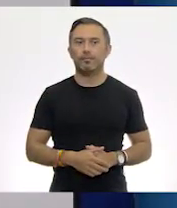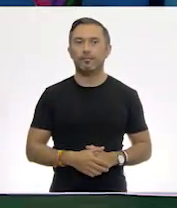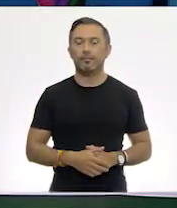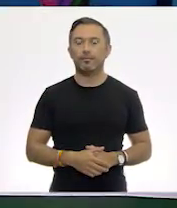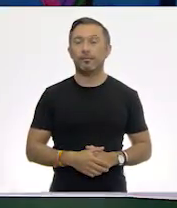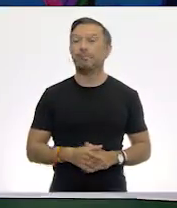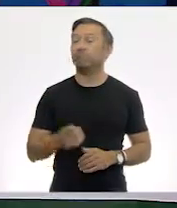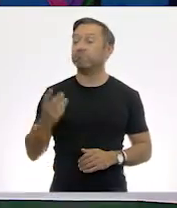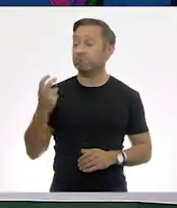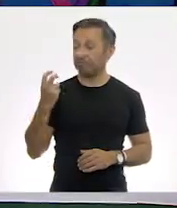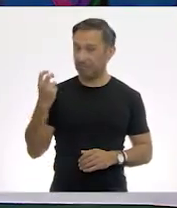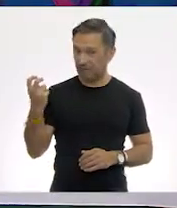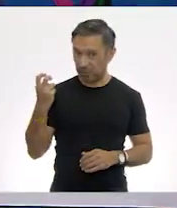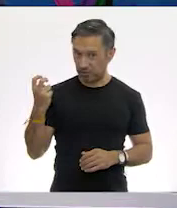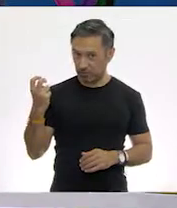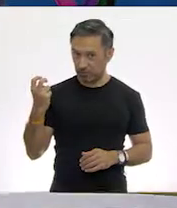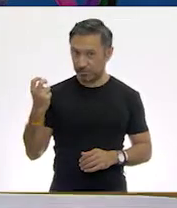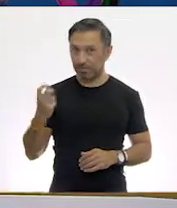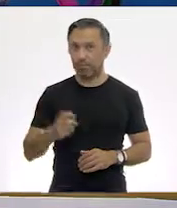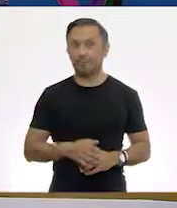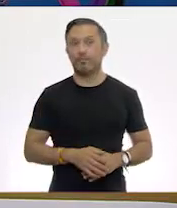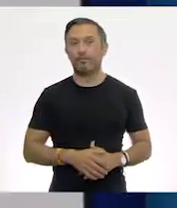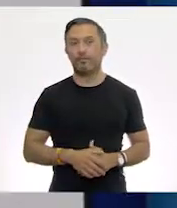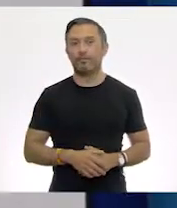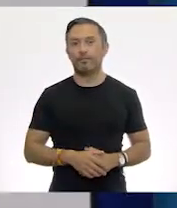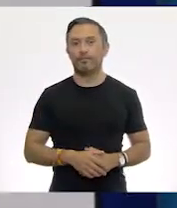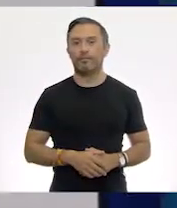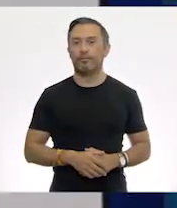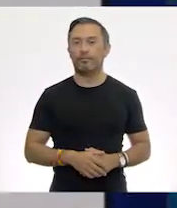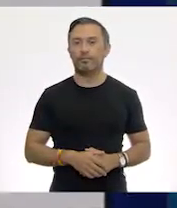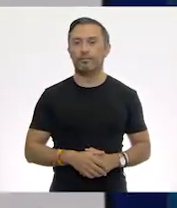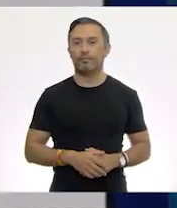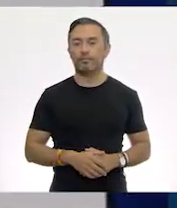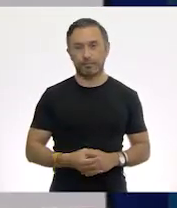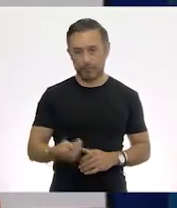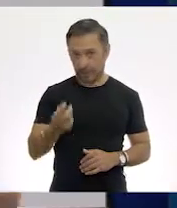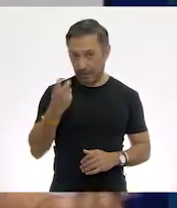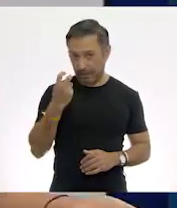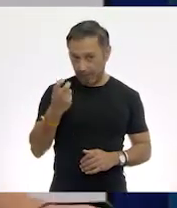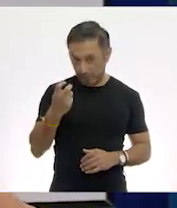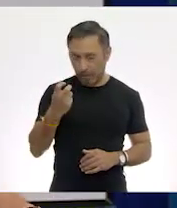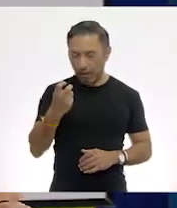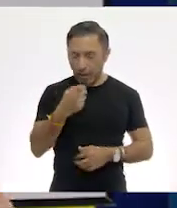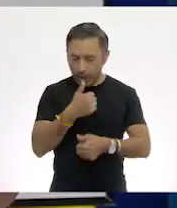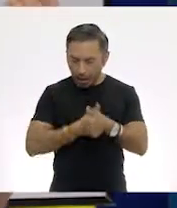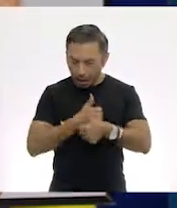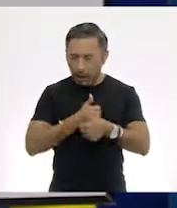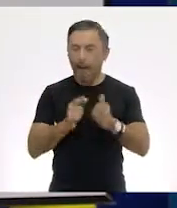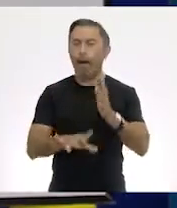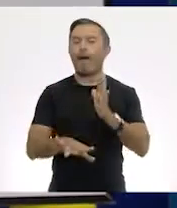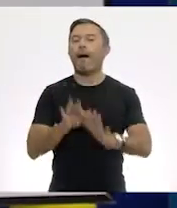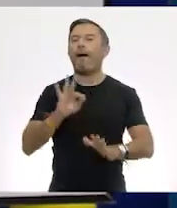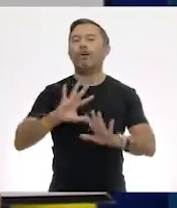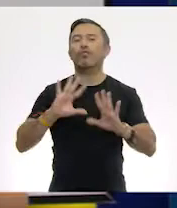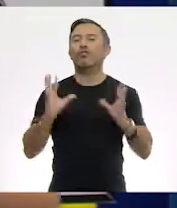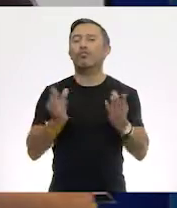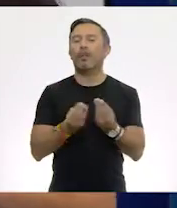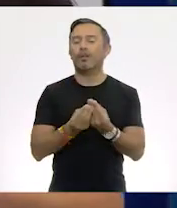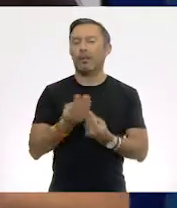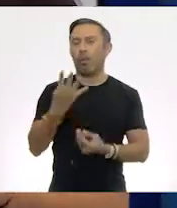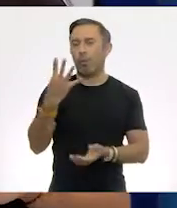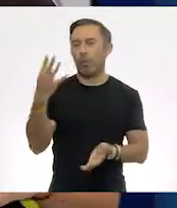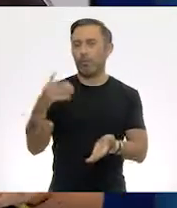Exactamente. Así podemos obtener el total y son 4 mil kilogramos.